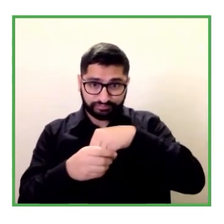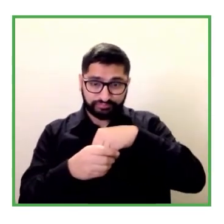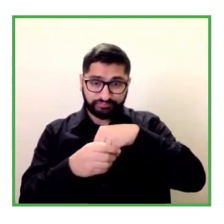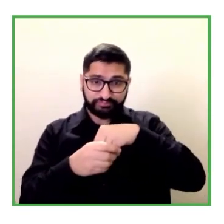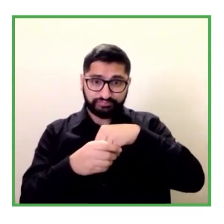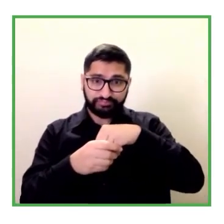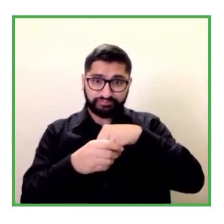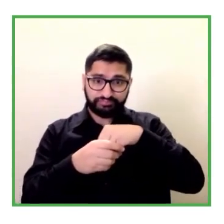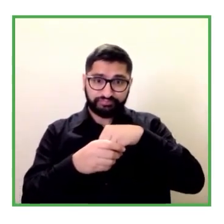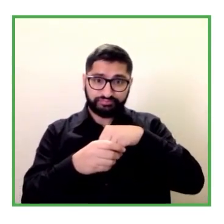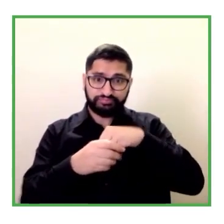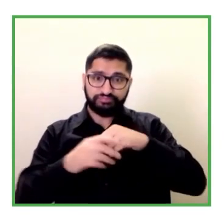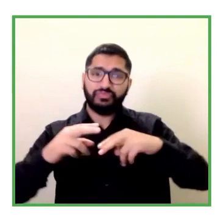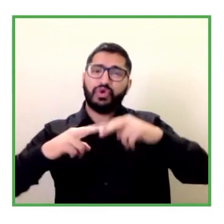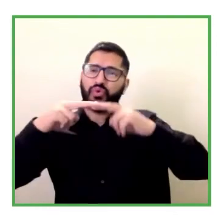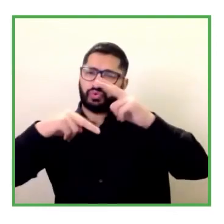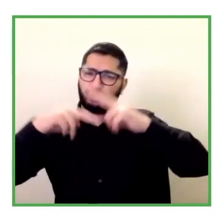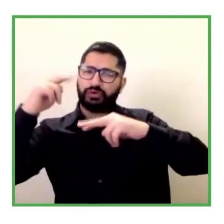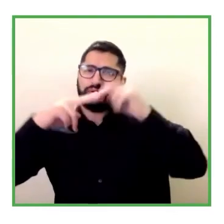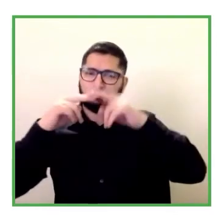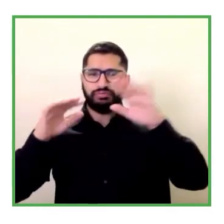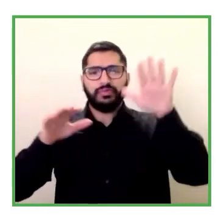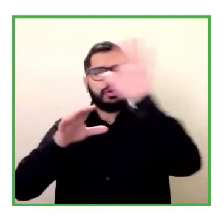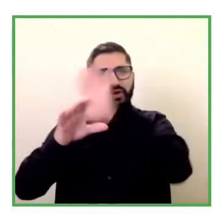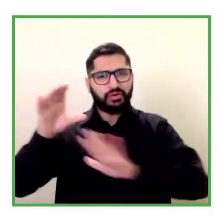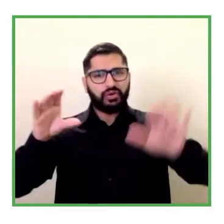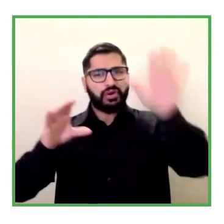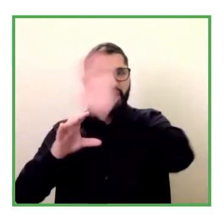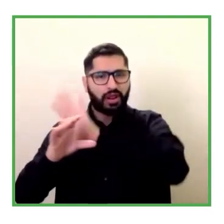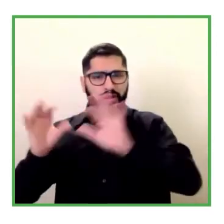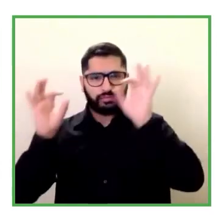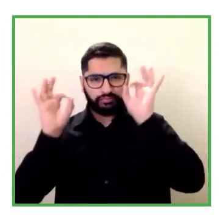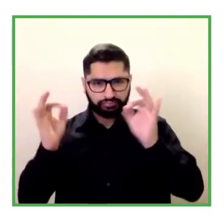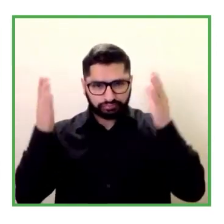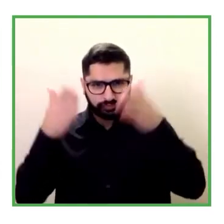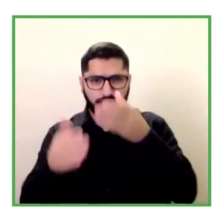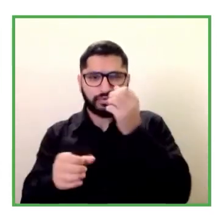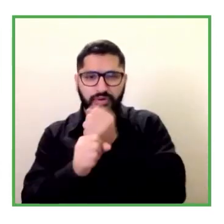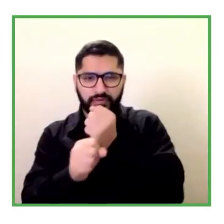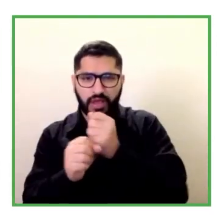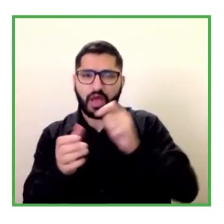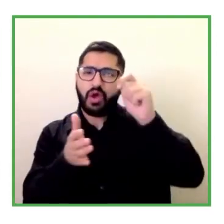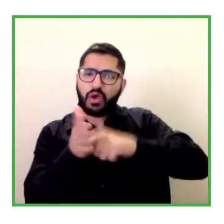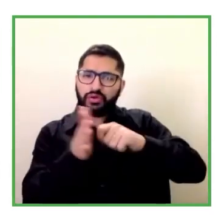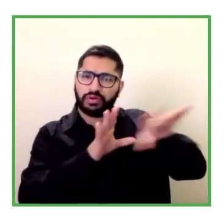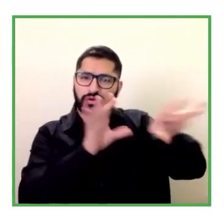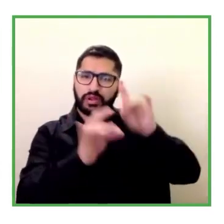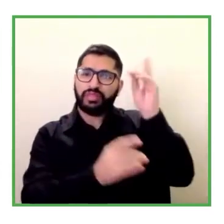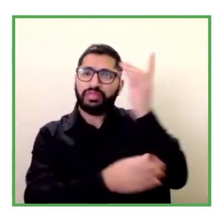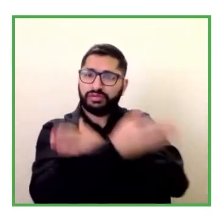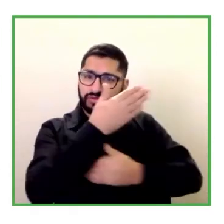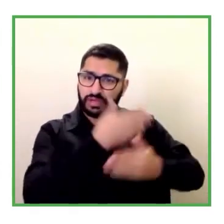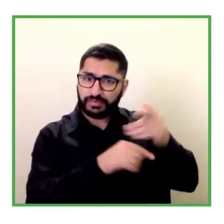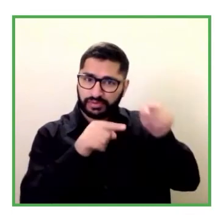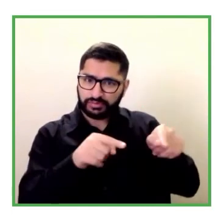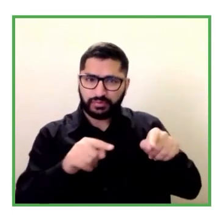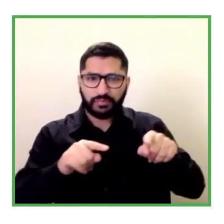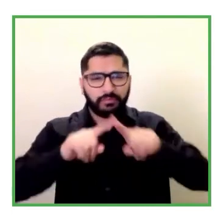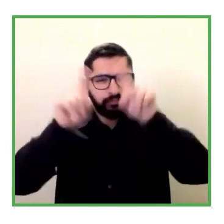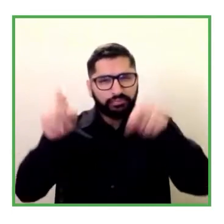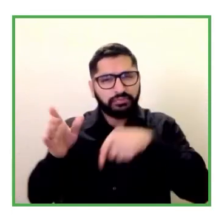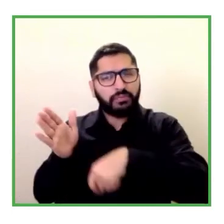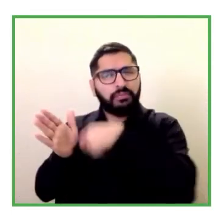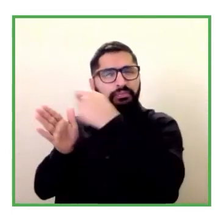Fernando? ¿qué medidas deberían tomarse? ¿qué proyectos podemos poner en marcha? Gracias Ana por tu pregunta claramente